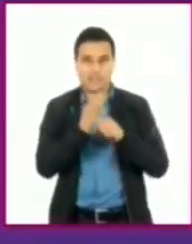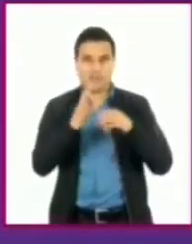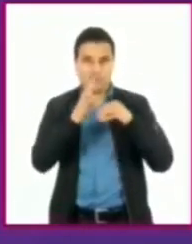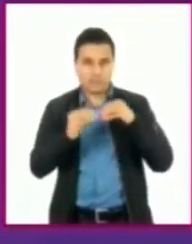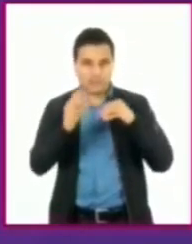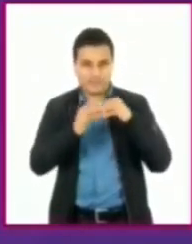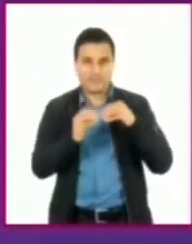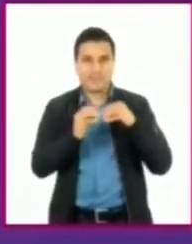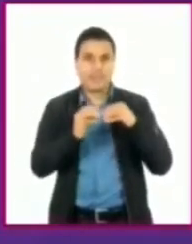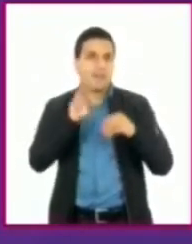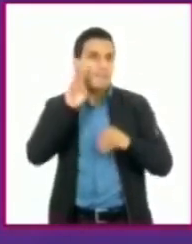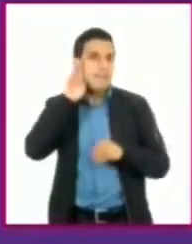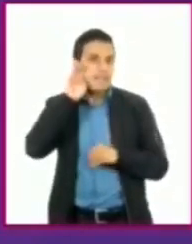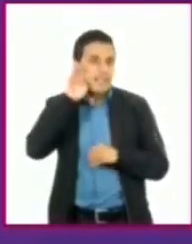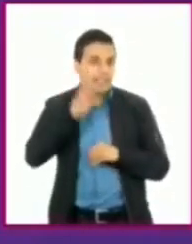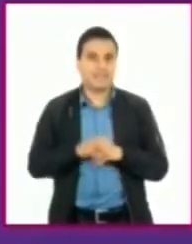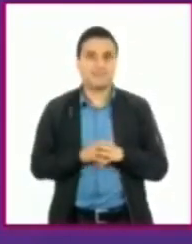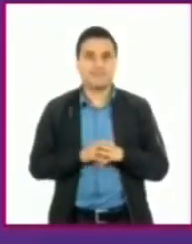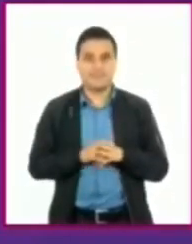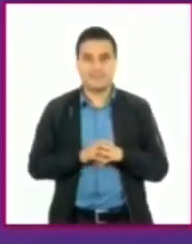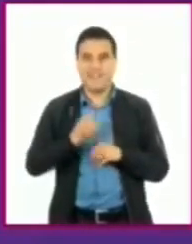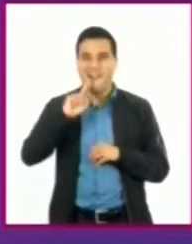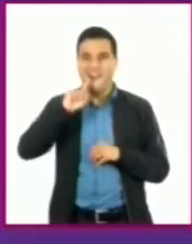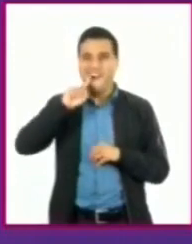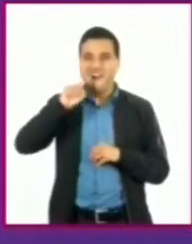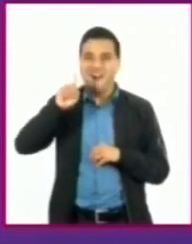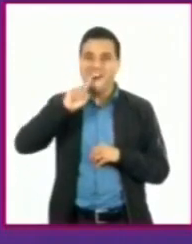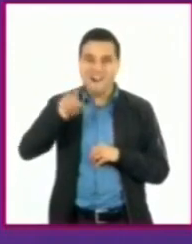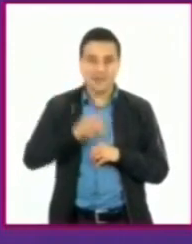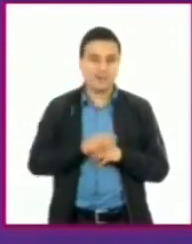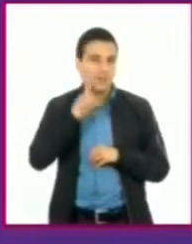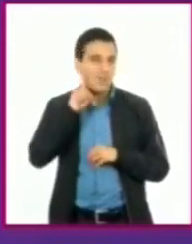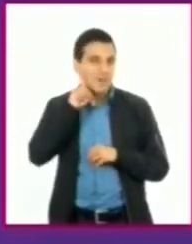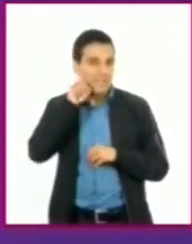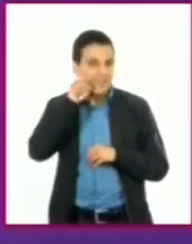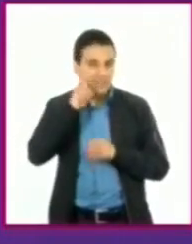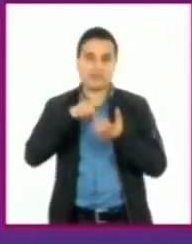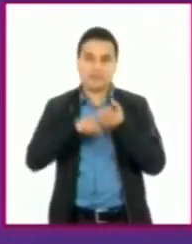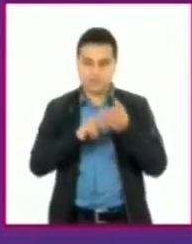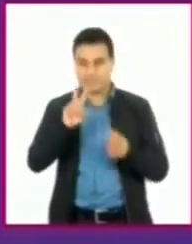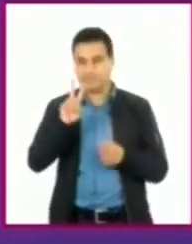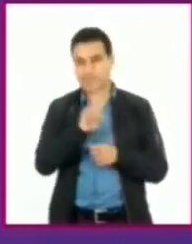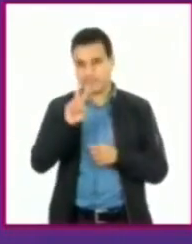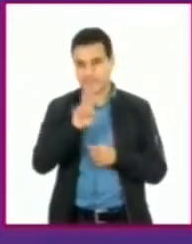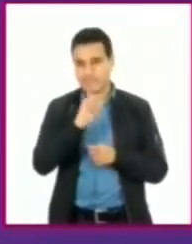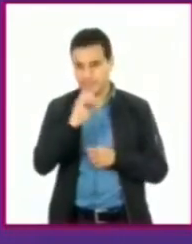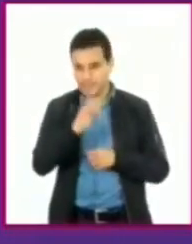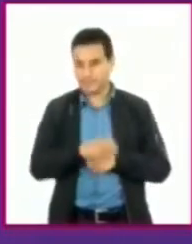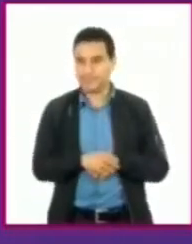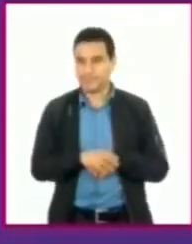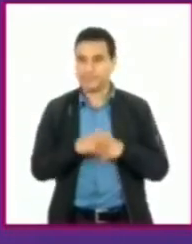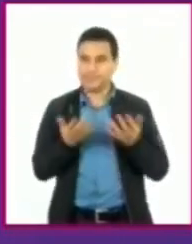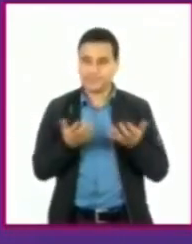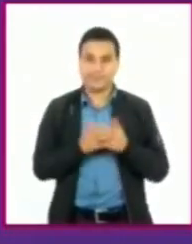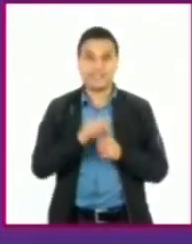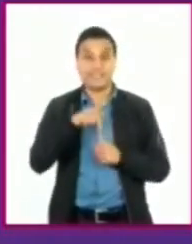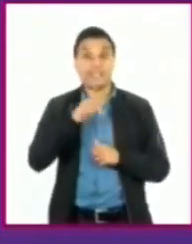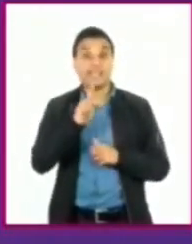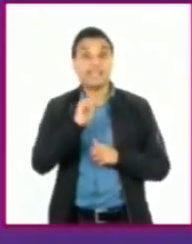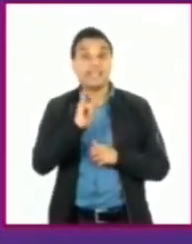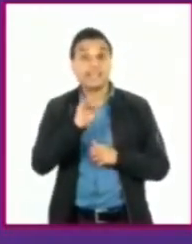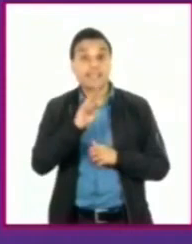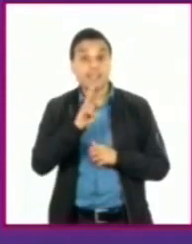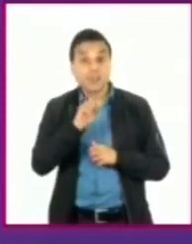la mandarina, la guayaba, que tiene una cantidad enorme de vitamina C, otras... ¿El kiwi? El